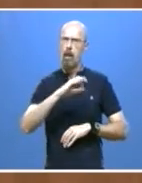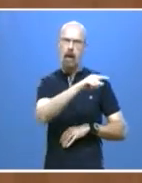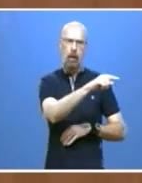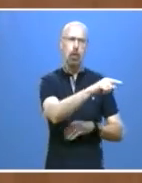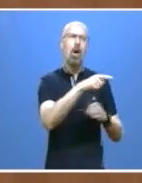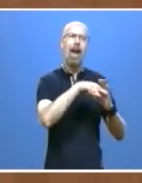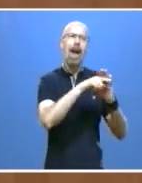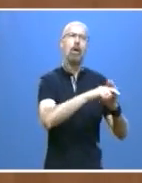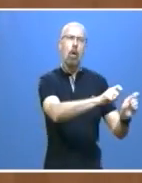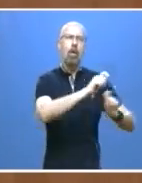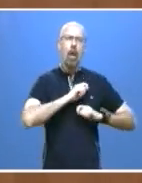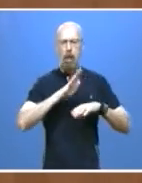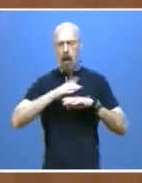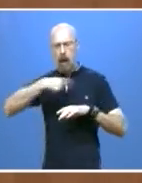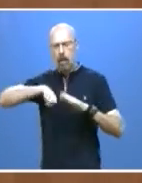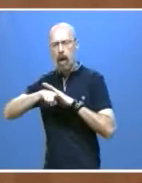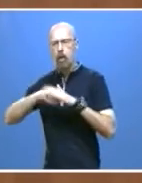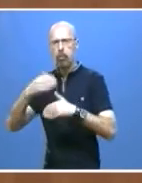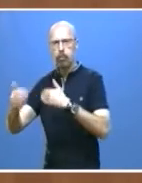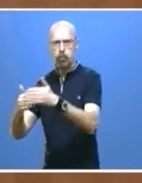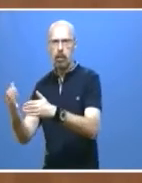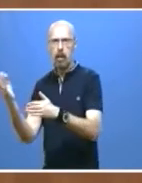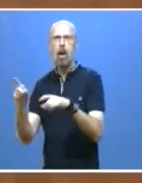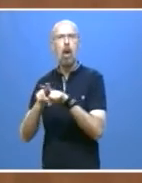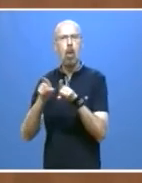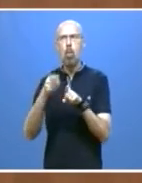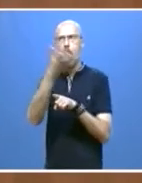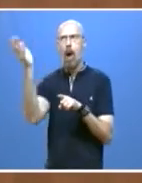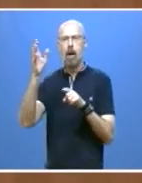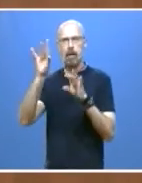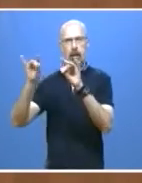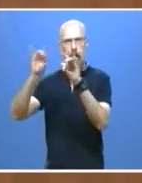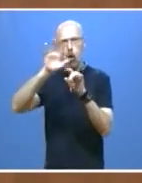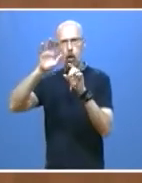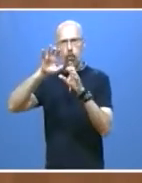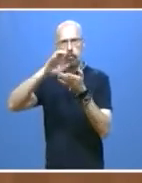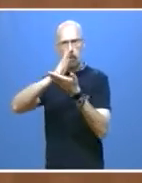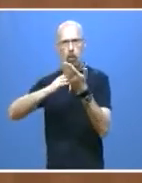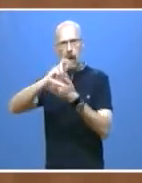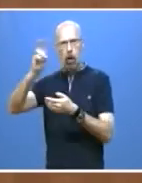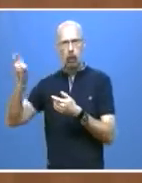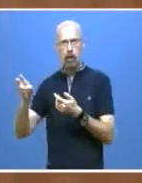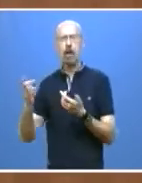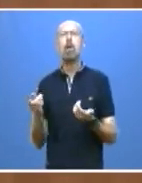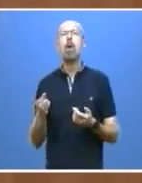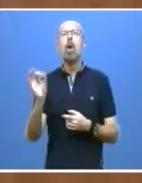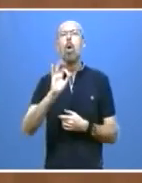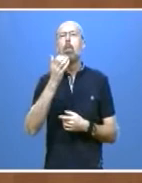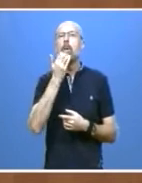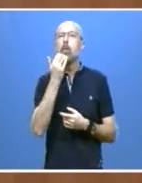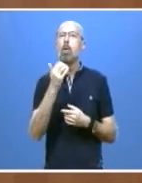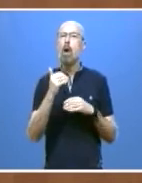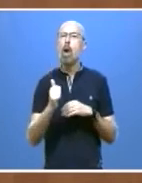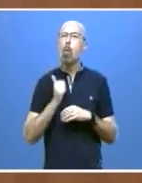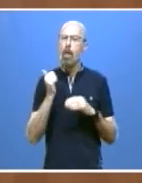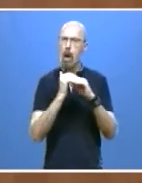en plena igualdad con otros territorios bien cercanos. Y apostamos también por la igualdad de oportunidades por la reducción